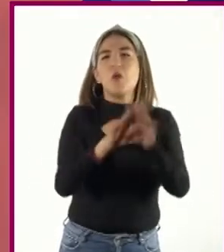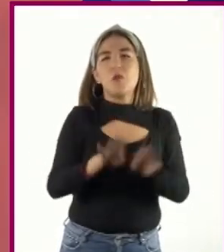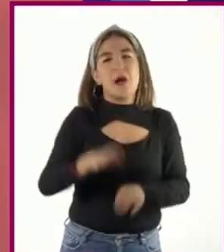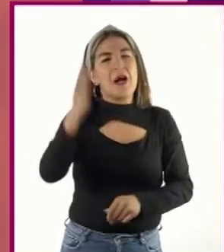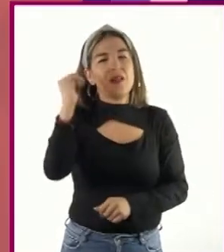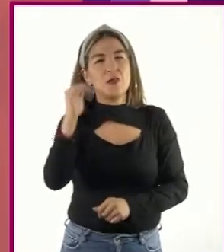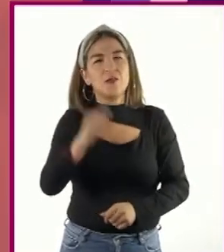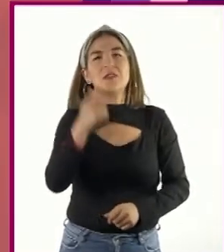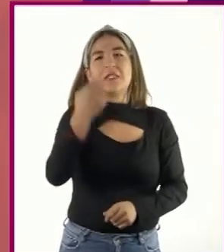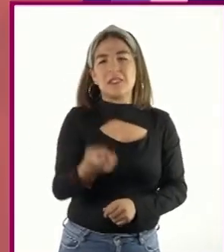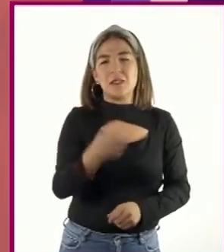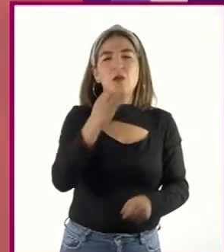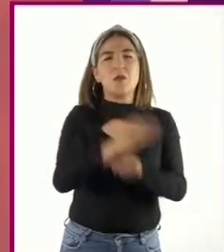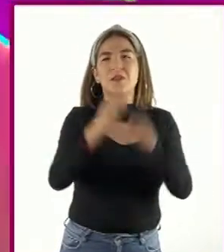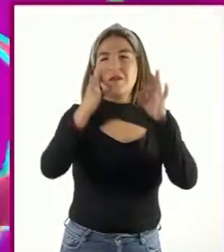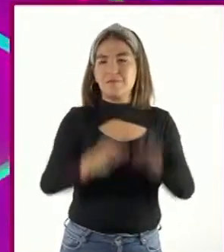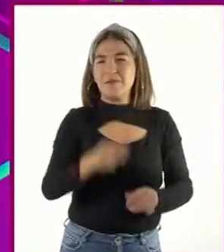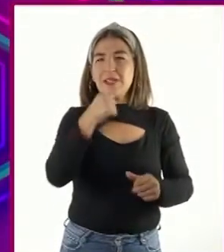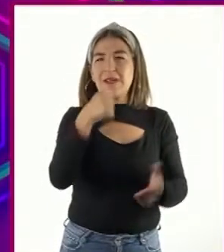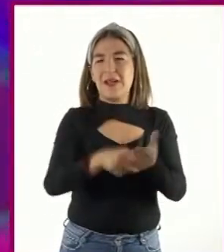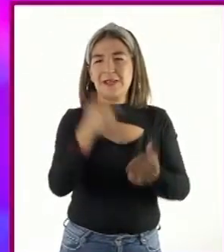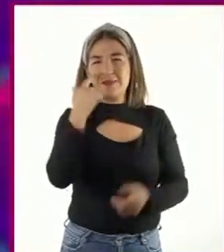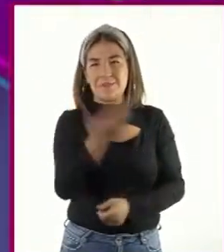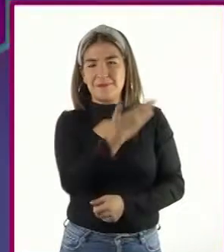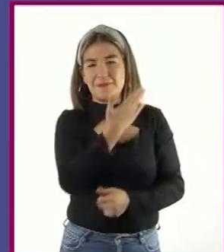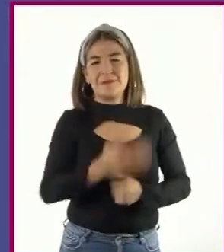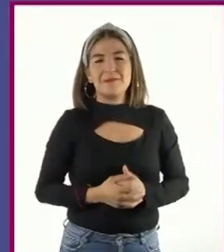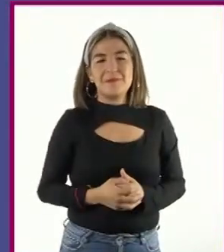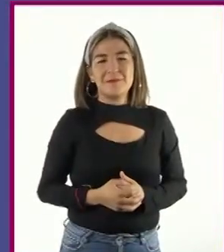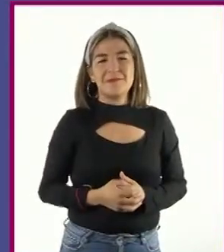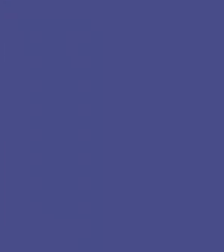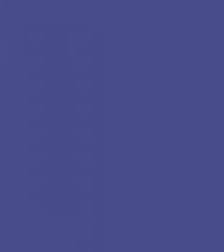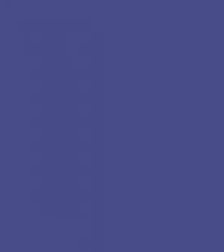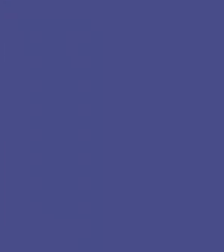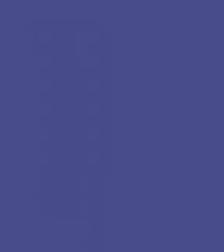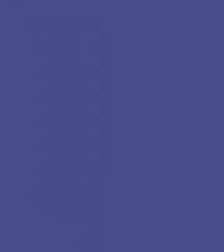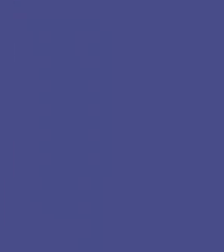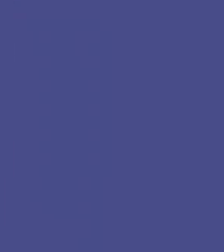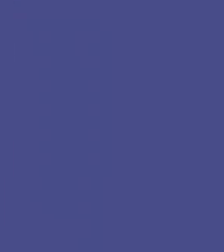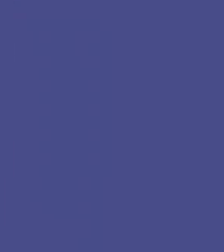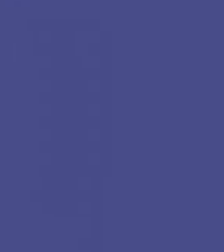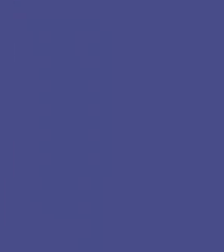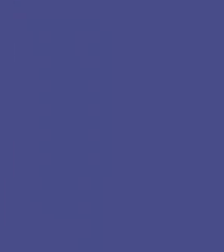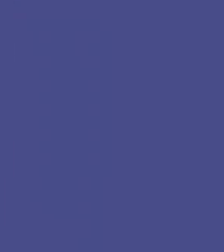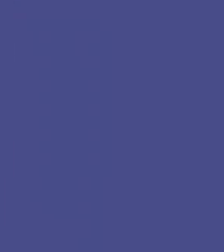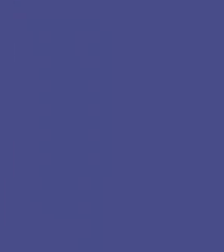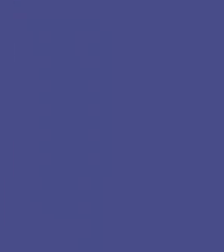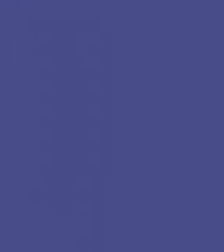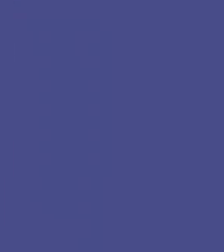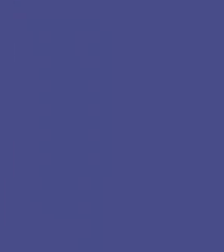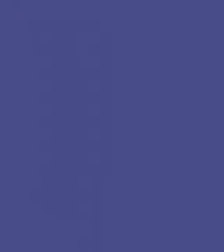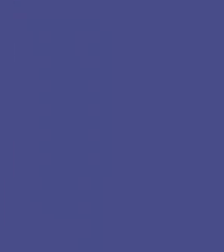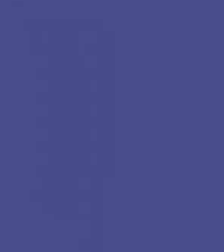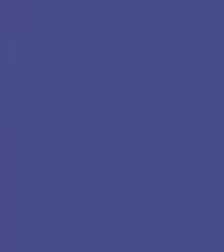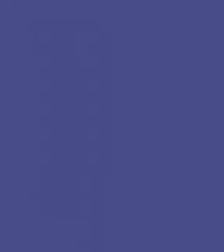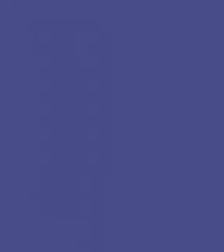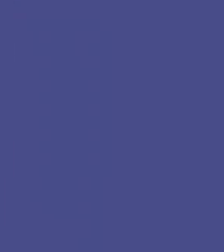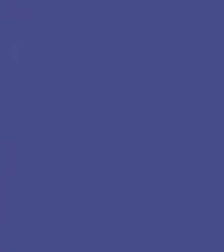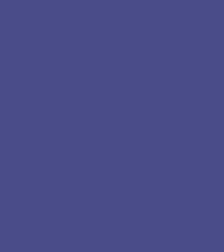formalmente en las cartas. Despedidas de cartas. Sin más por el momento, quedo a su disposición.